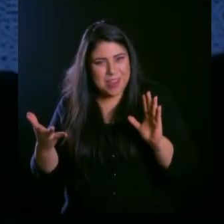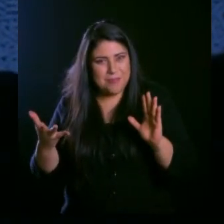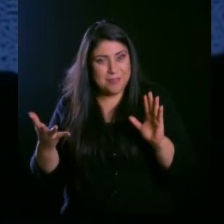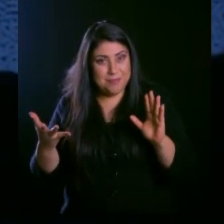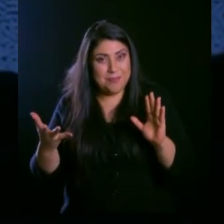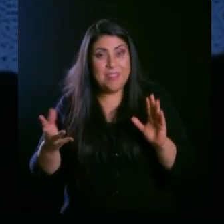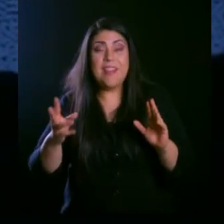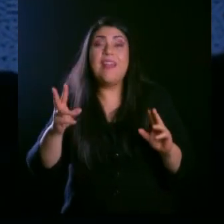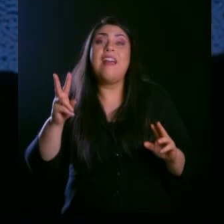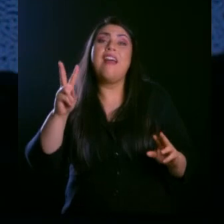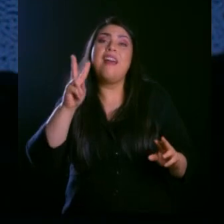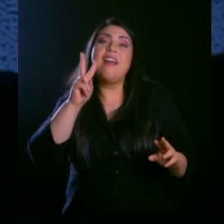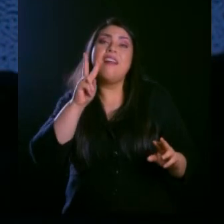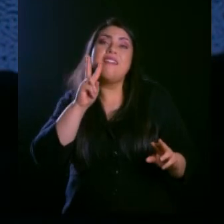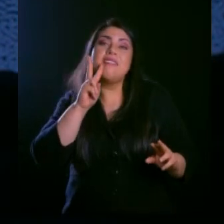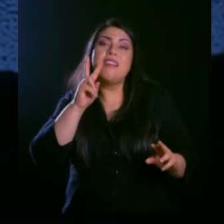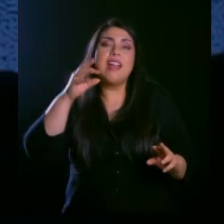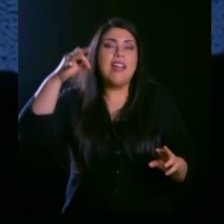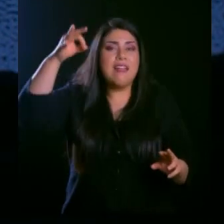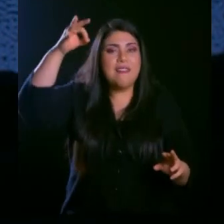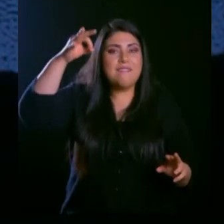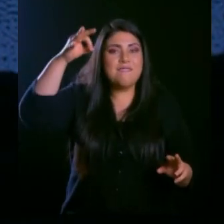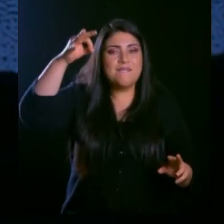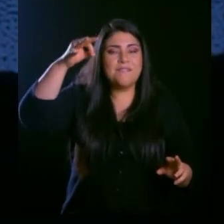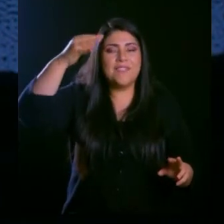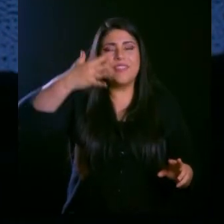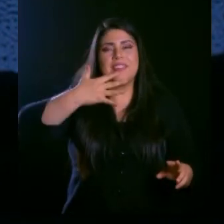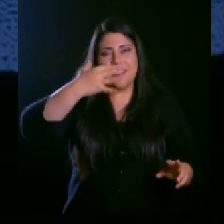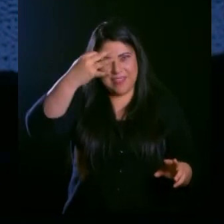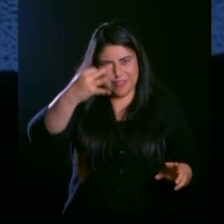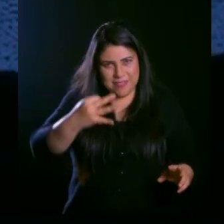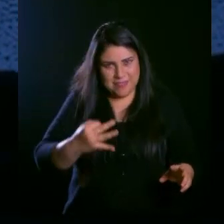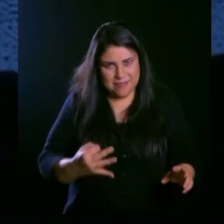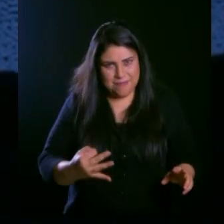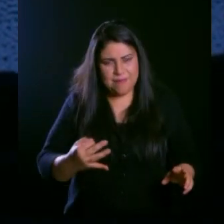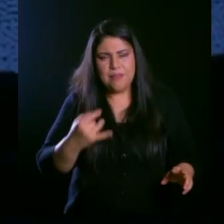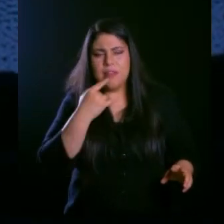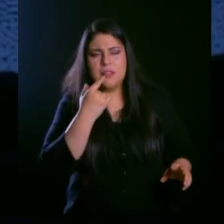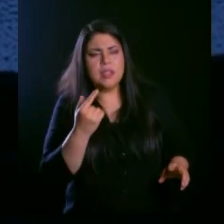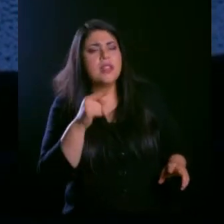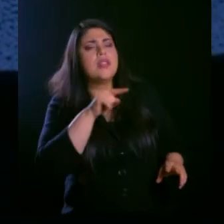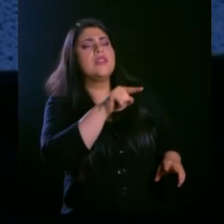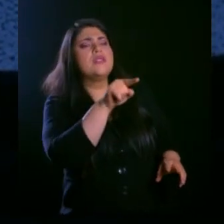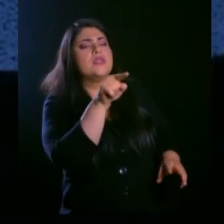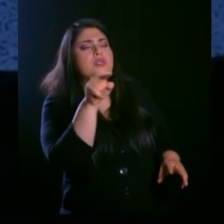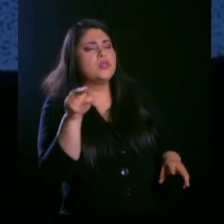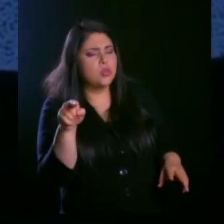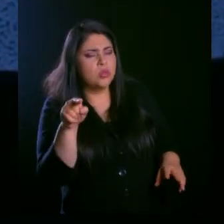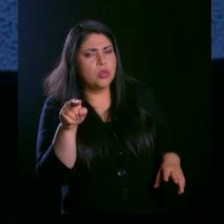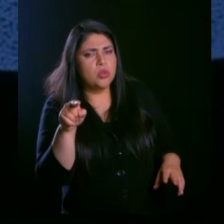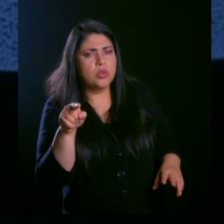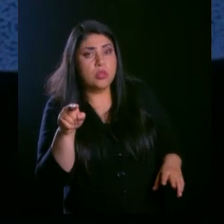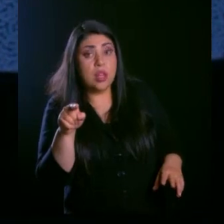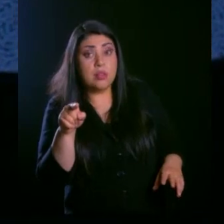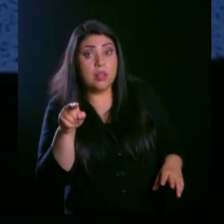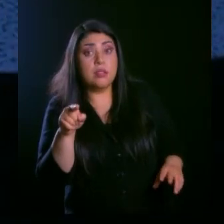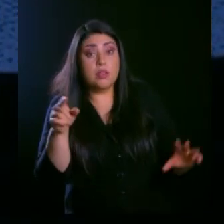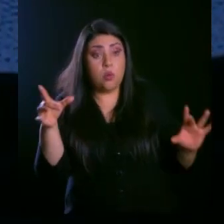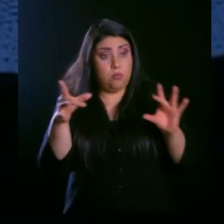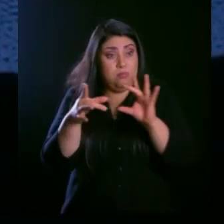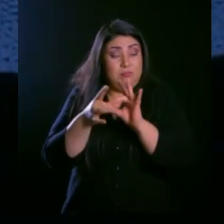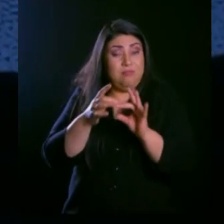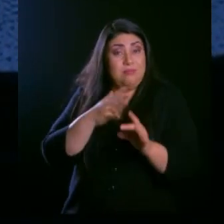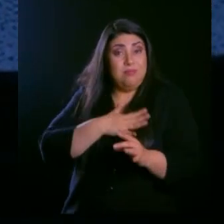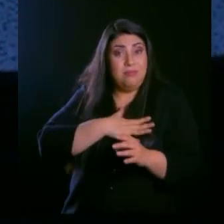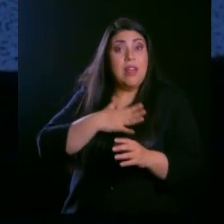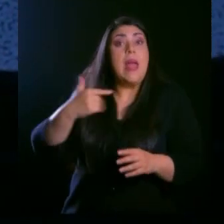permanecéis en mí, 15, 7, si permanecéis en mí y mis palabras permanecen en vosotros, o sea, que hay